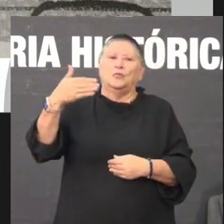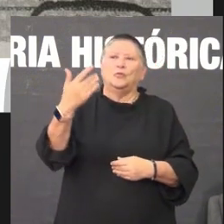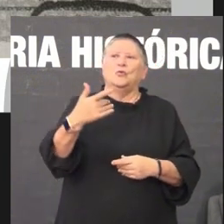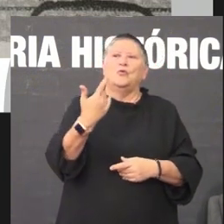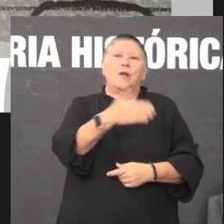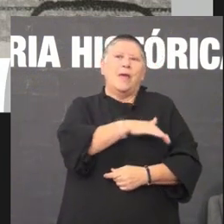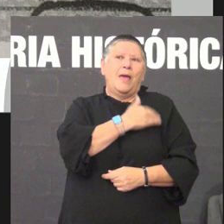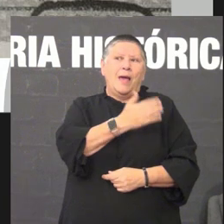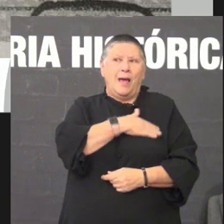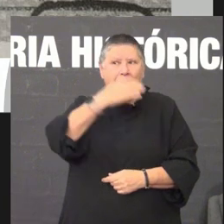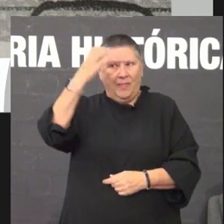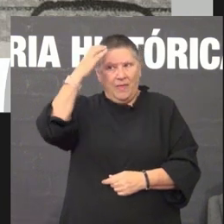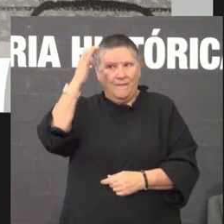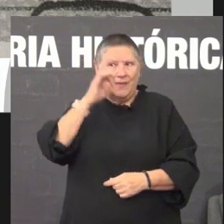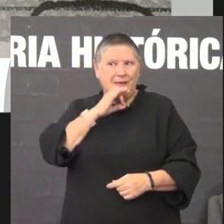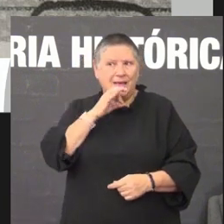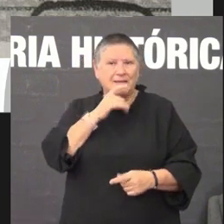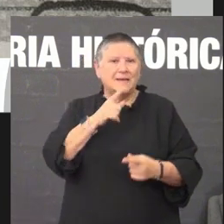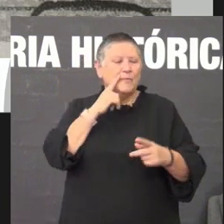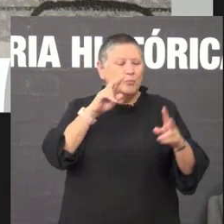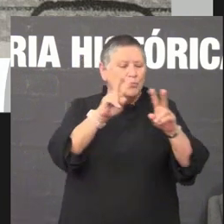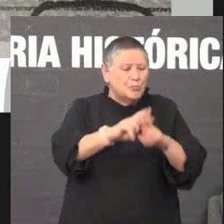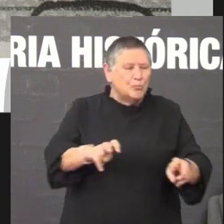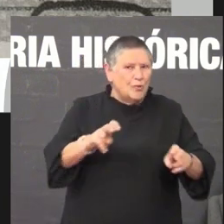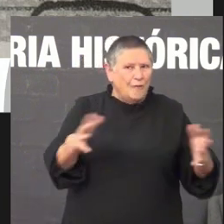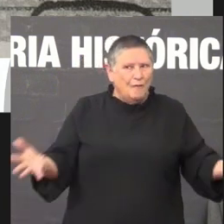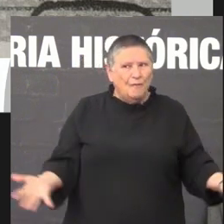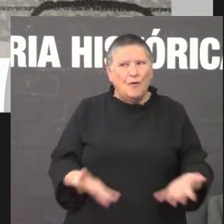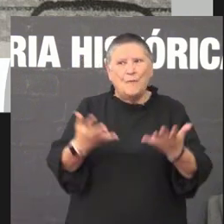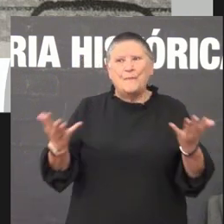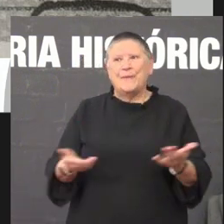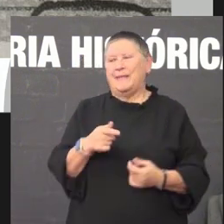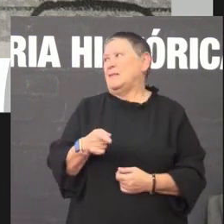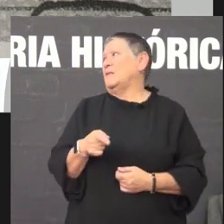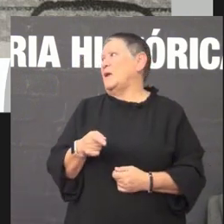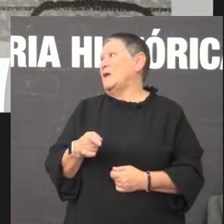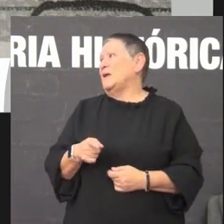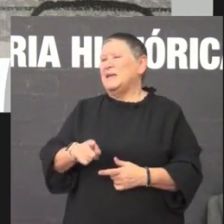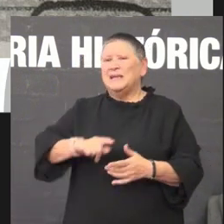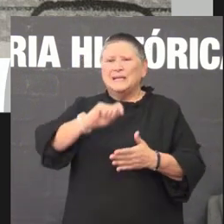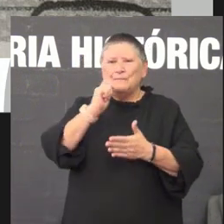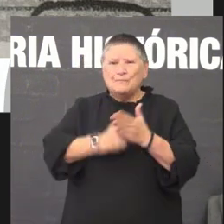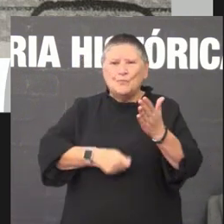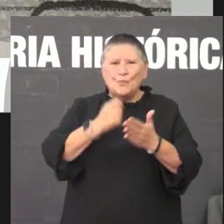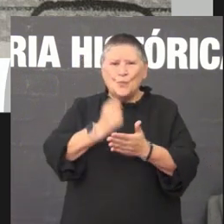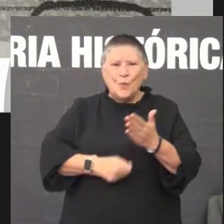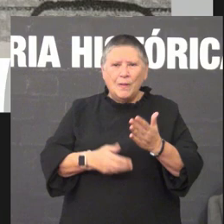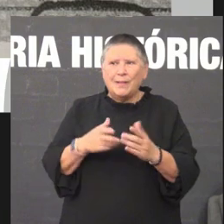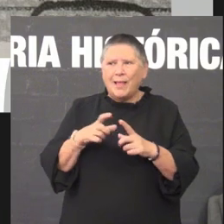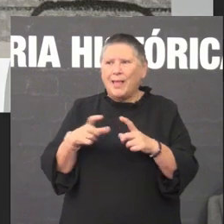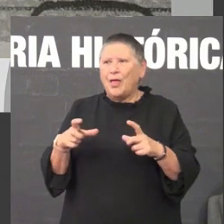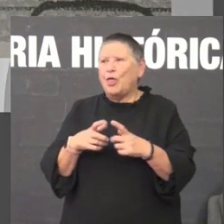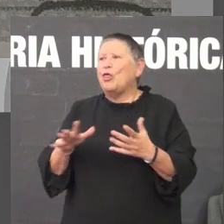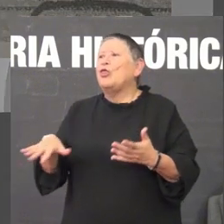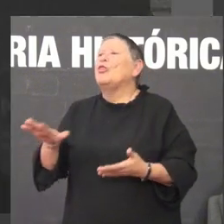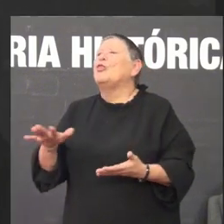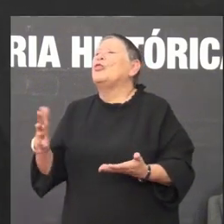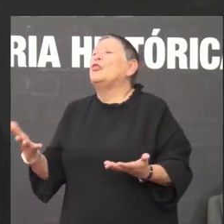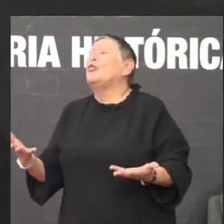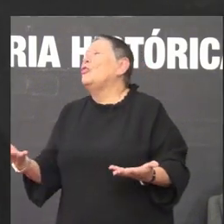Galega que fomenten a pesquisa porque onde tiñan que estar esas multas voaron